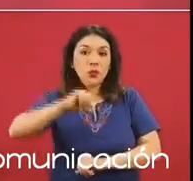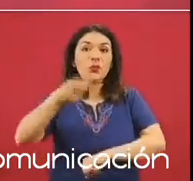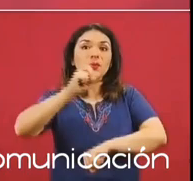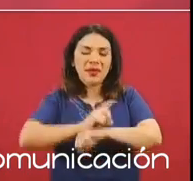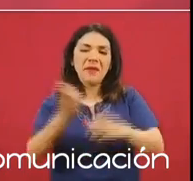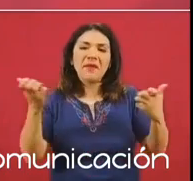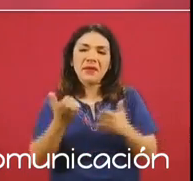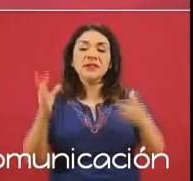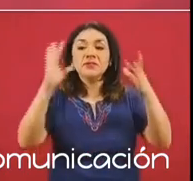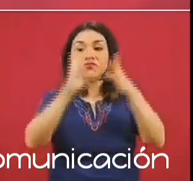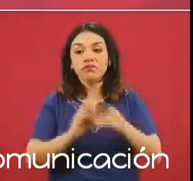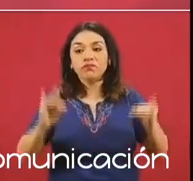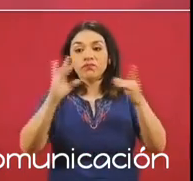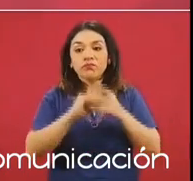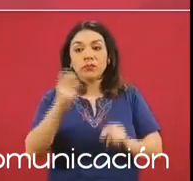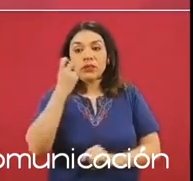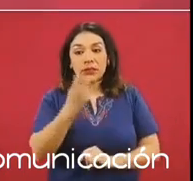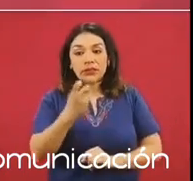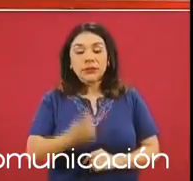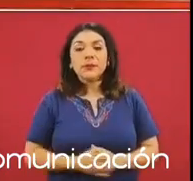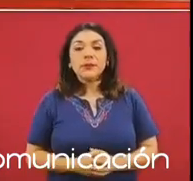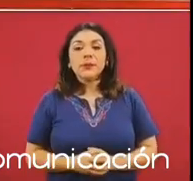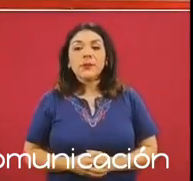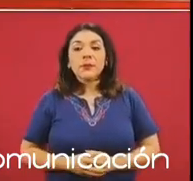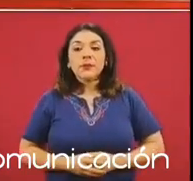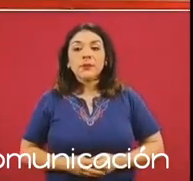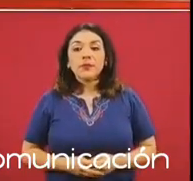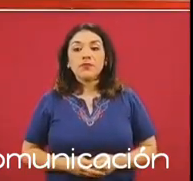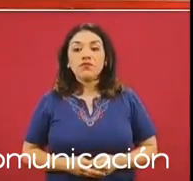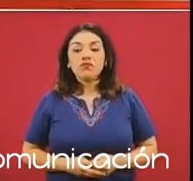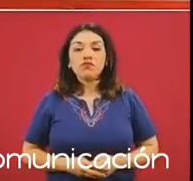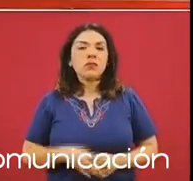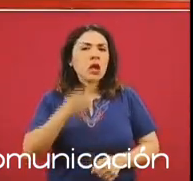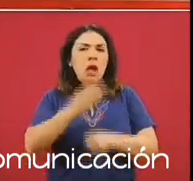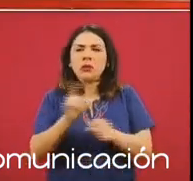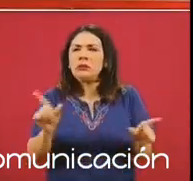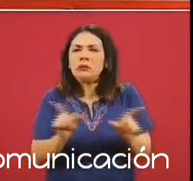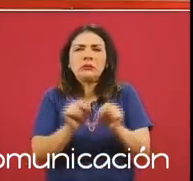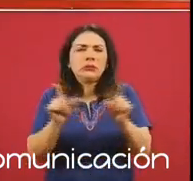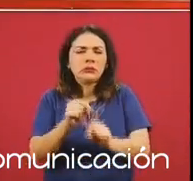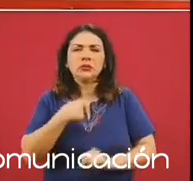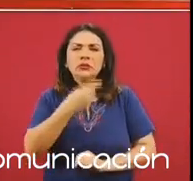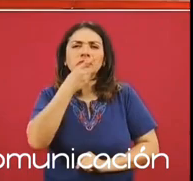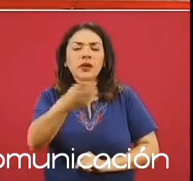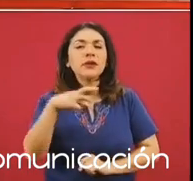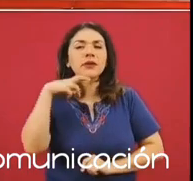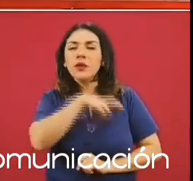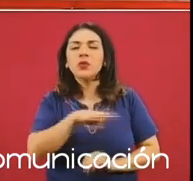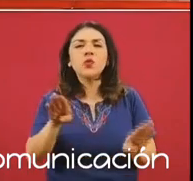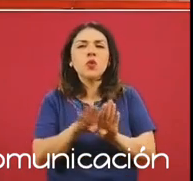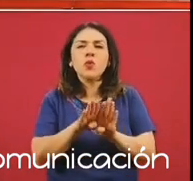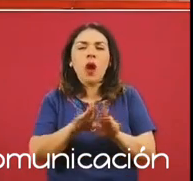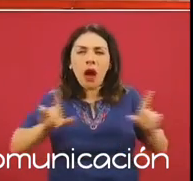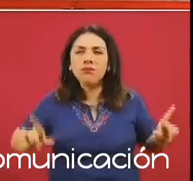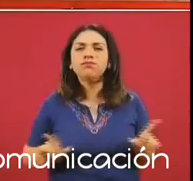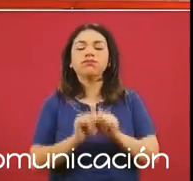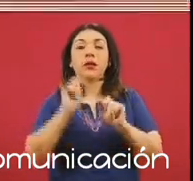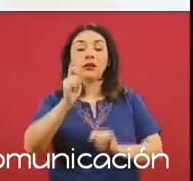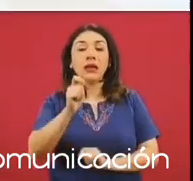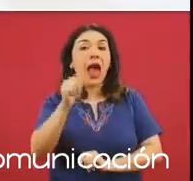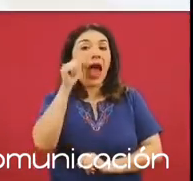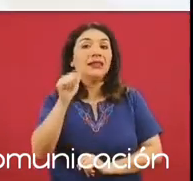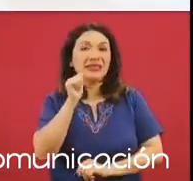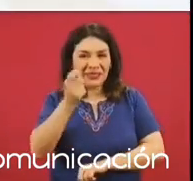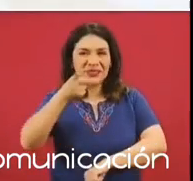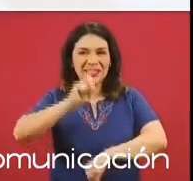hablar de ello. Mencionar rápidamente, a manera de resumen, que el día